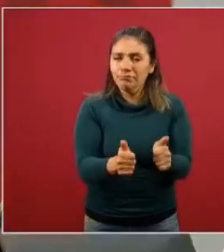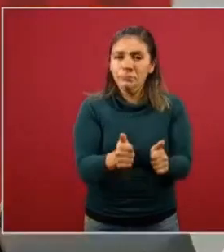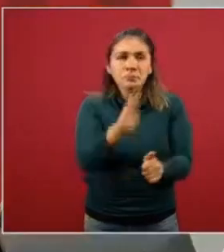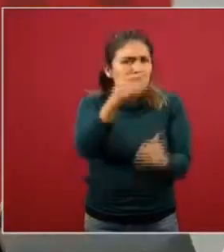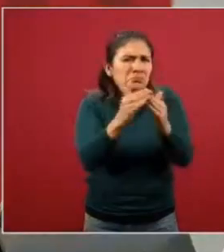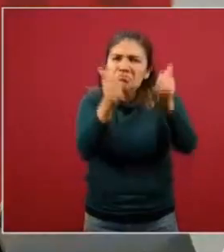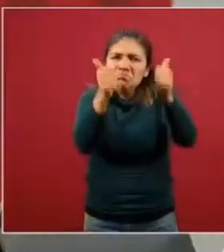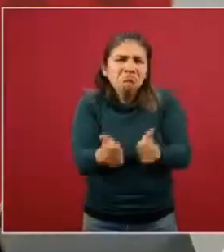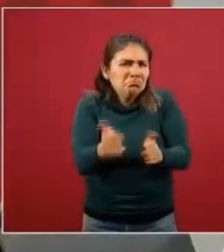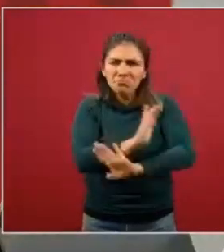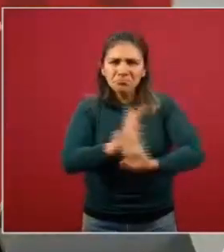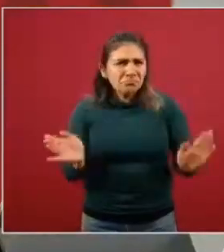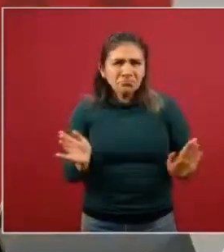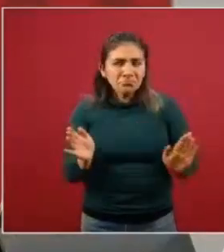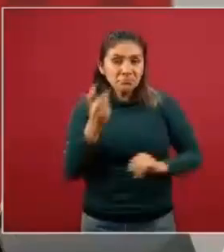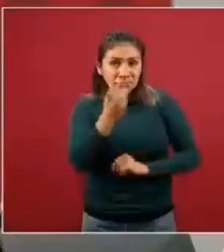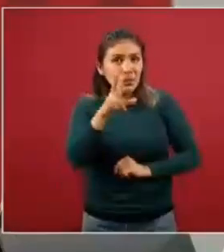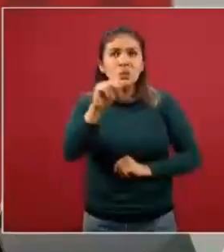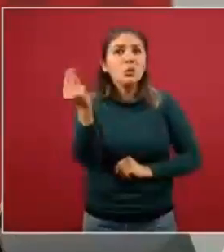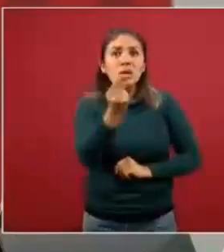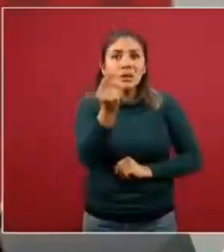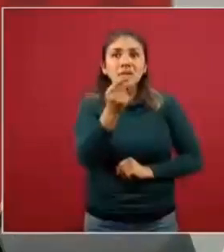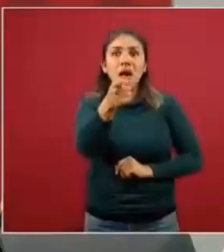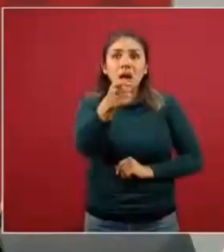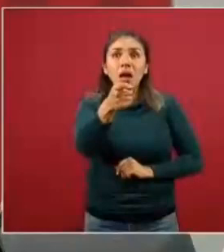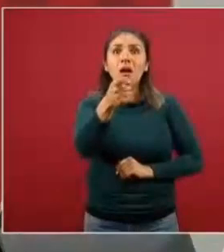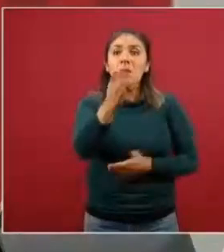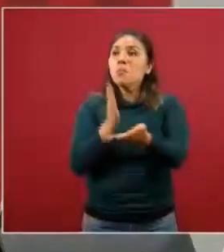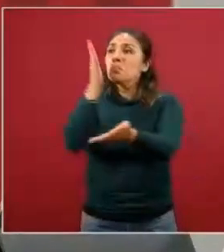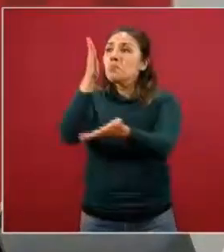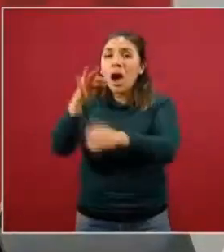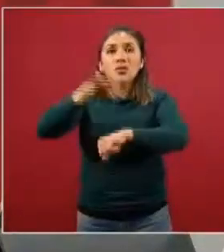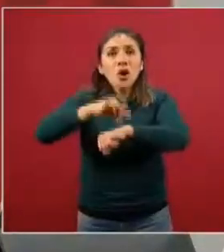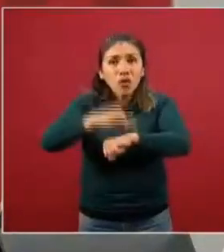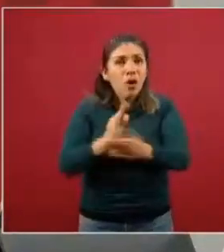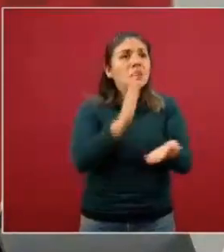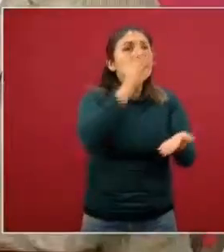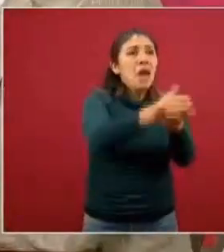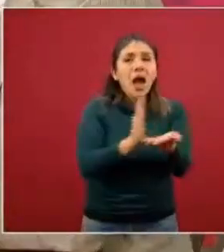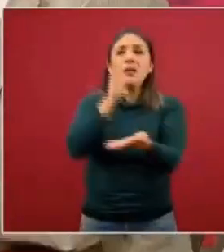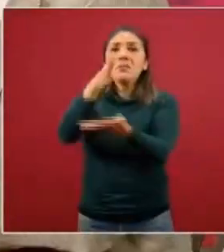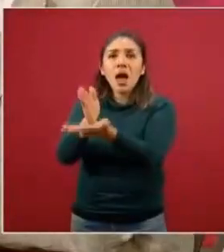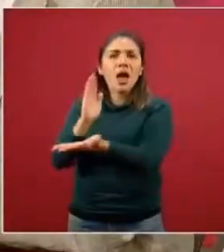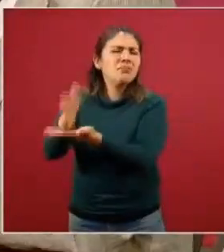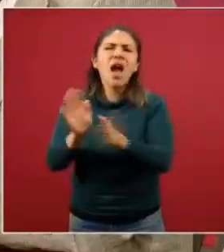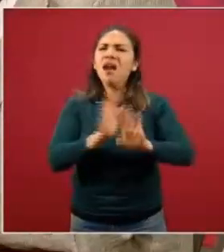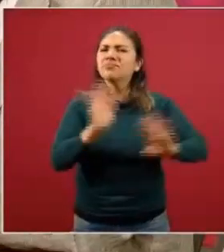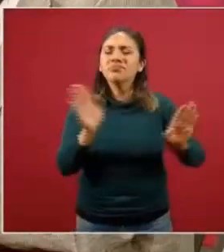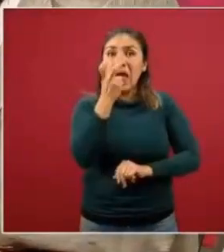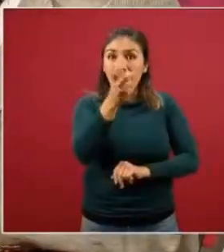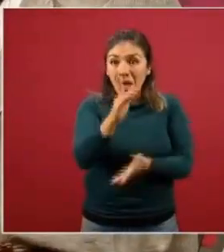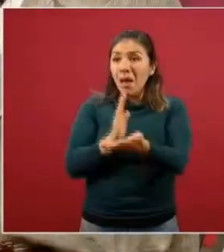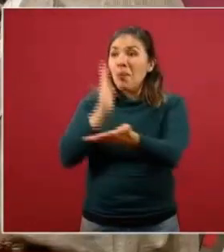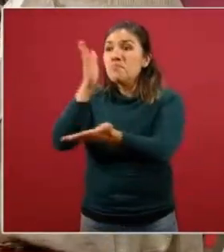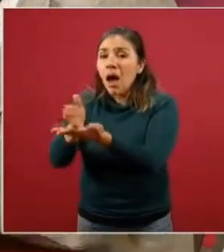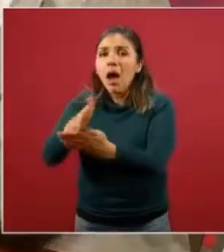quédate en casa. No necesitamos que estén en los consultorios y en las salas de espera, porque eso lo que va a hacer